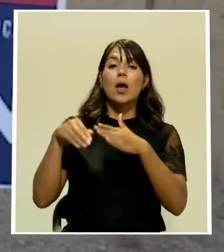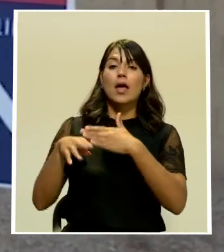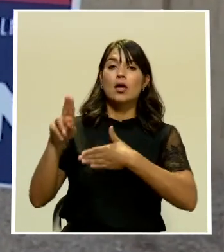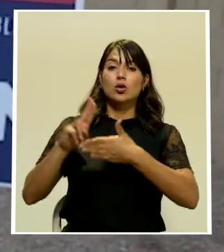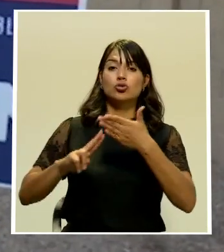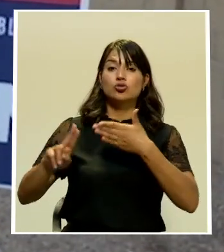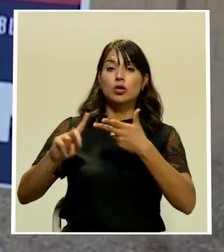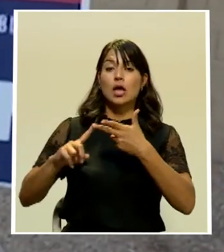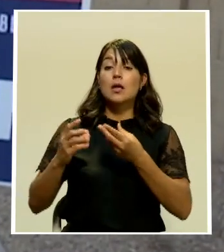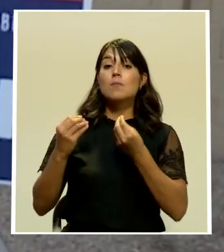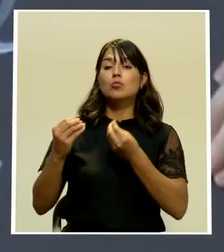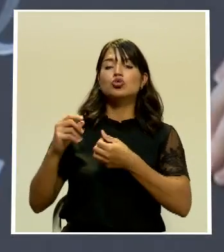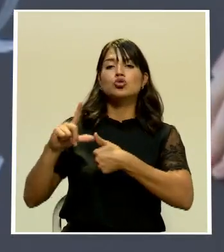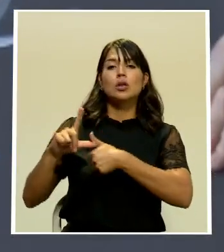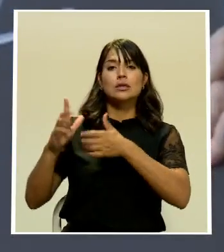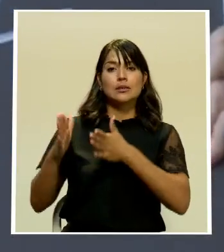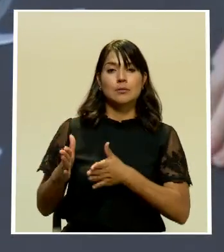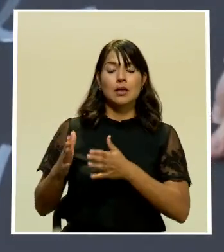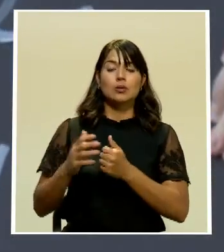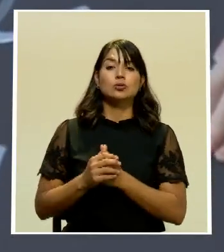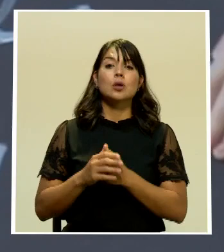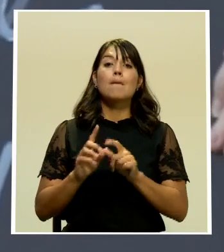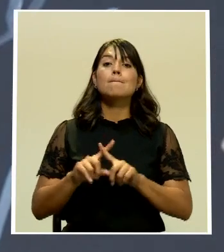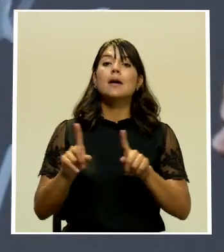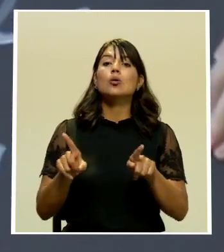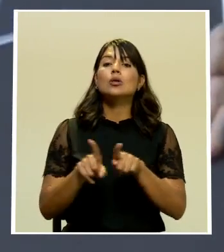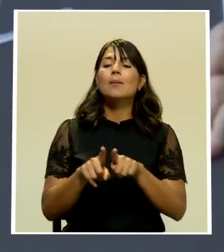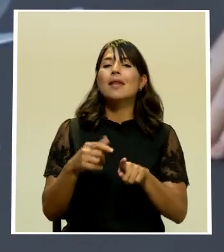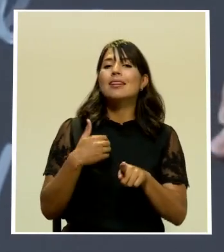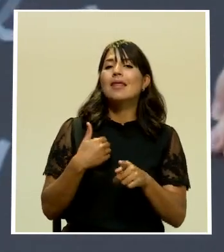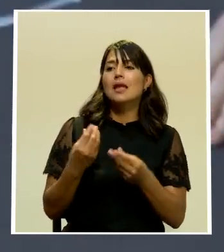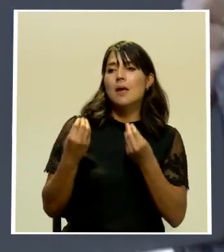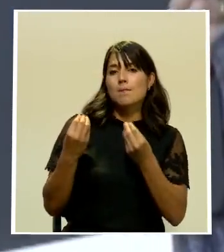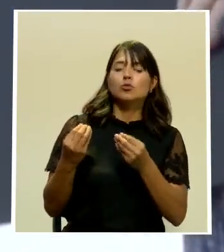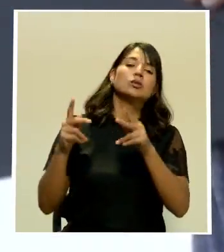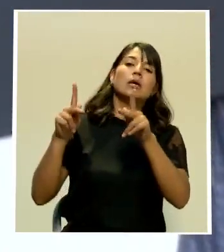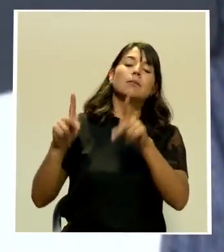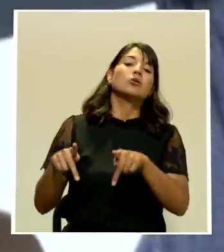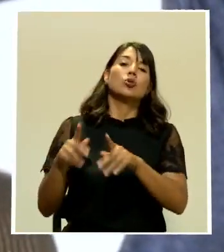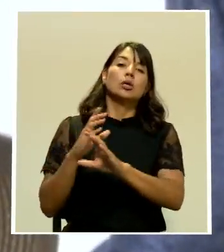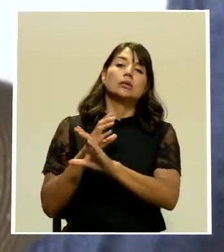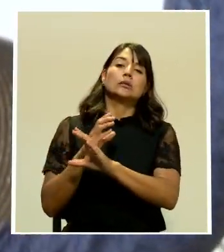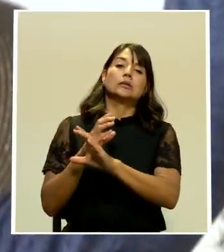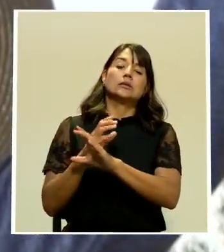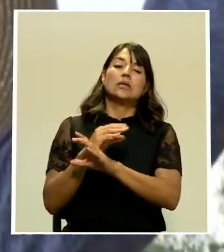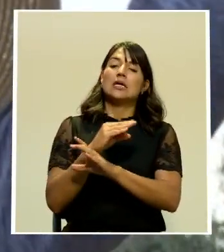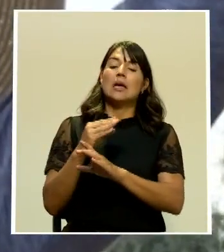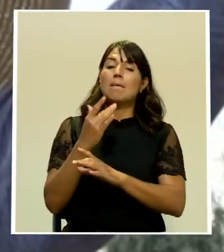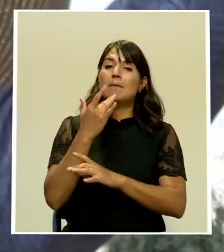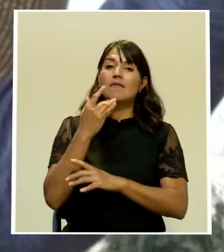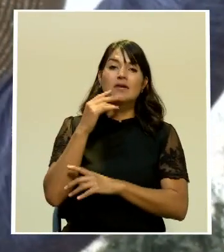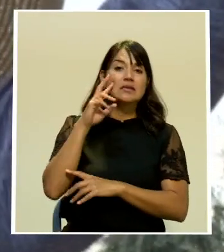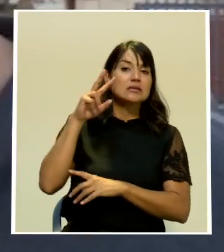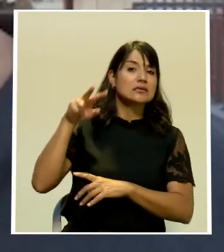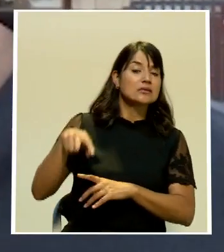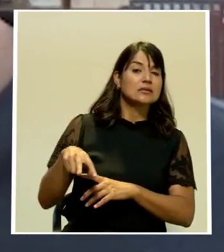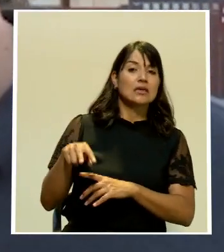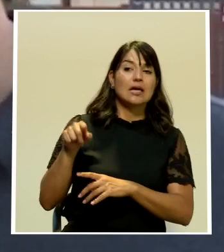comunidad latina robusta pero además tiene muchos conservadores moderados que optarán por dar la espalda al partido